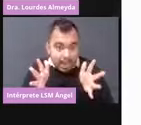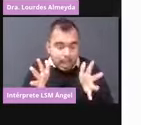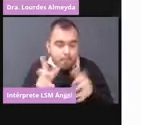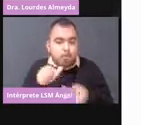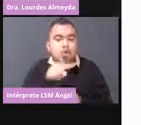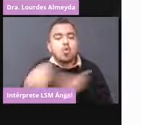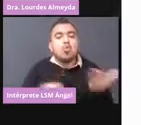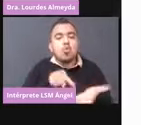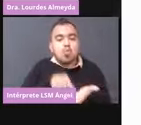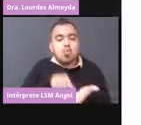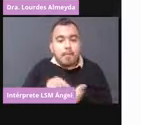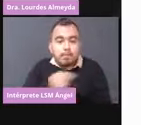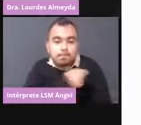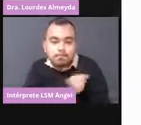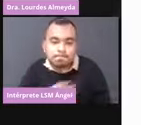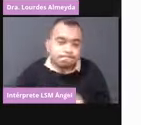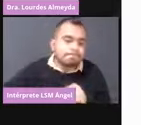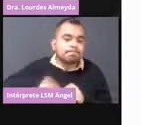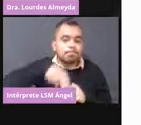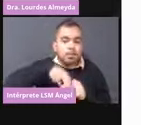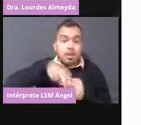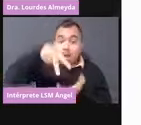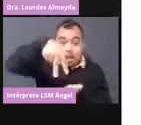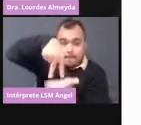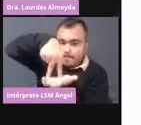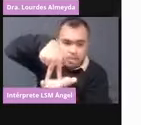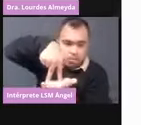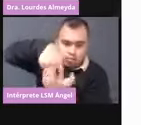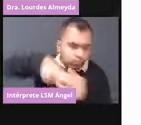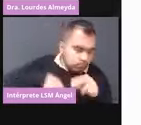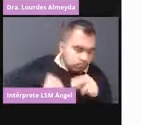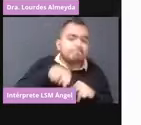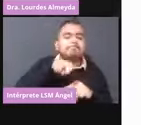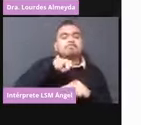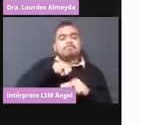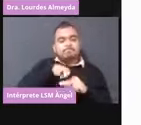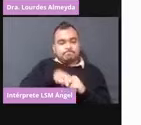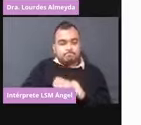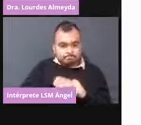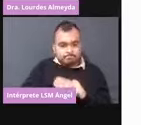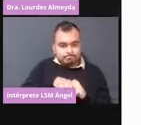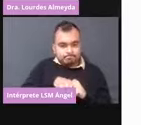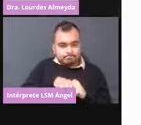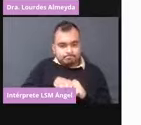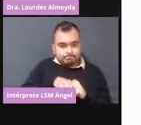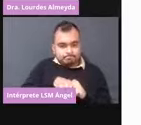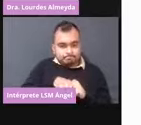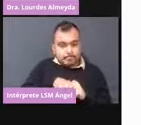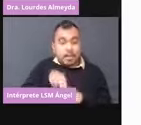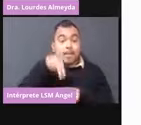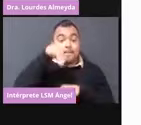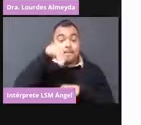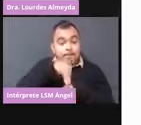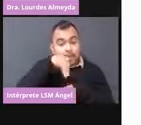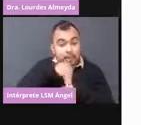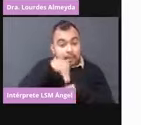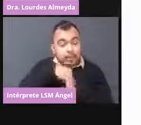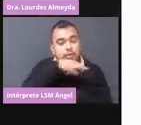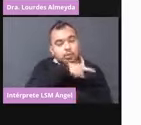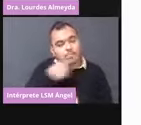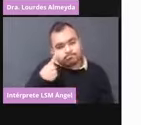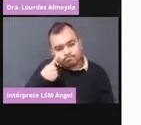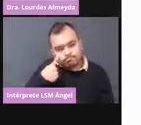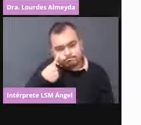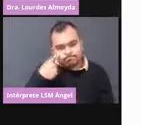no de pie como vemos aquí. Van a estar sentados, va a estar el médico observador viendo